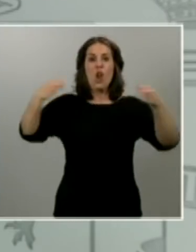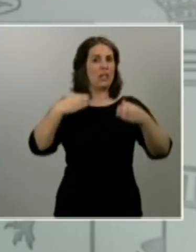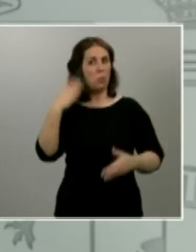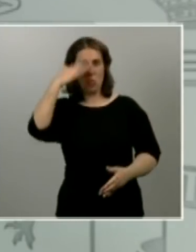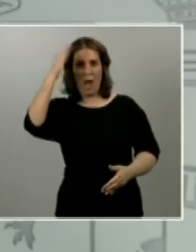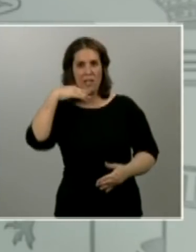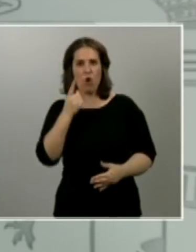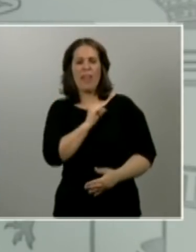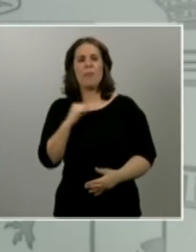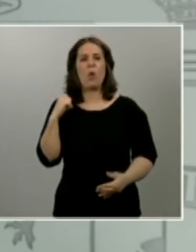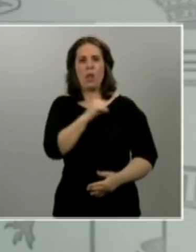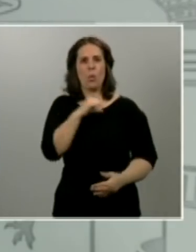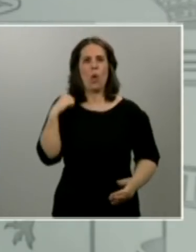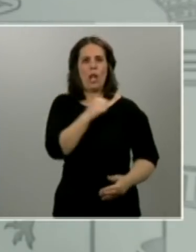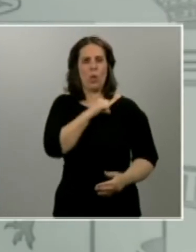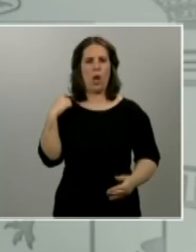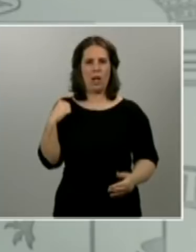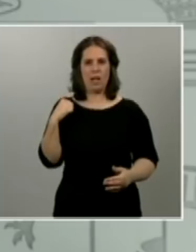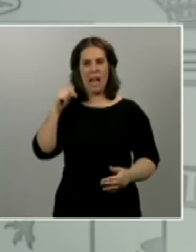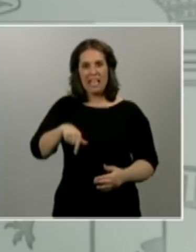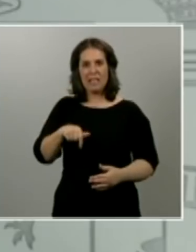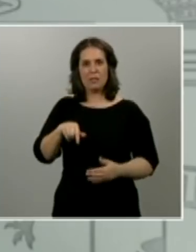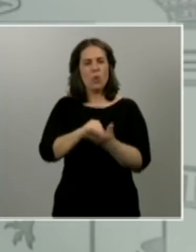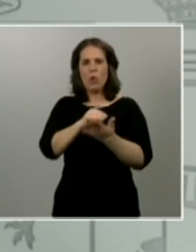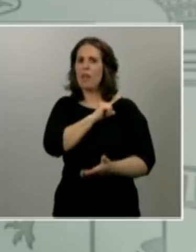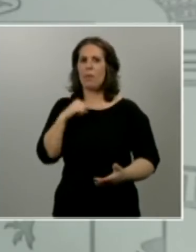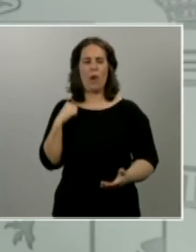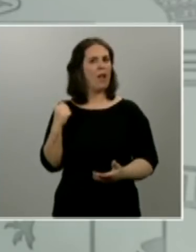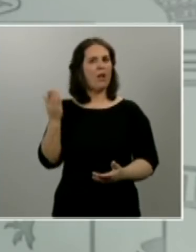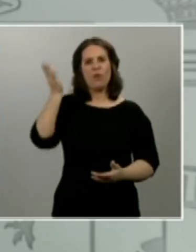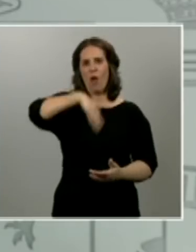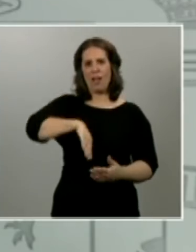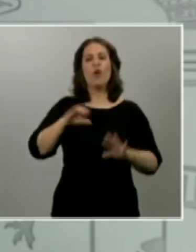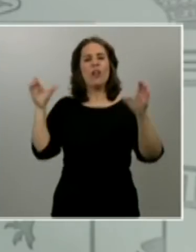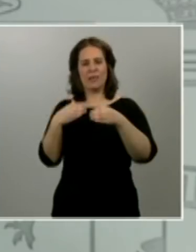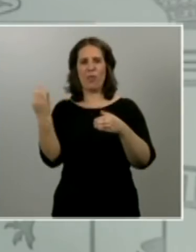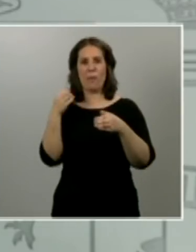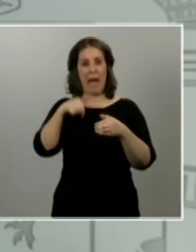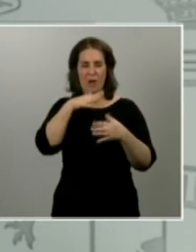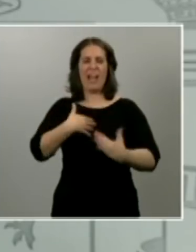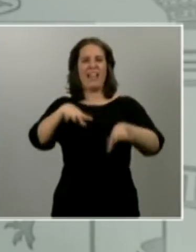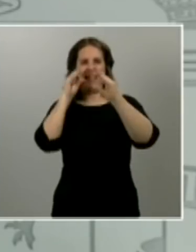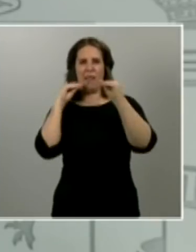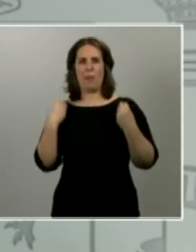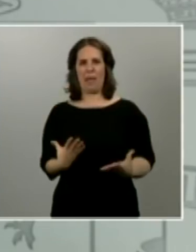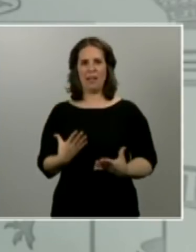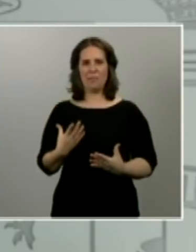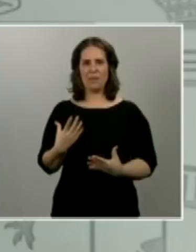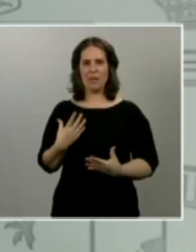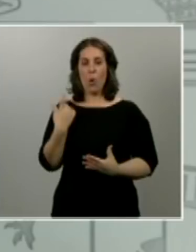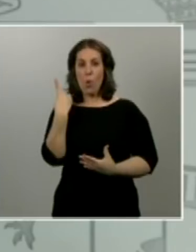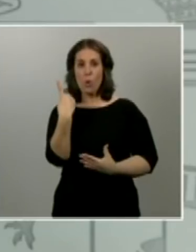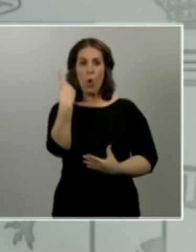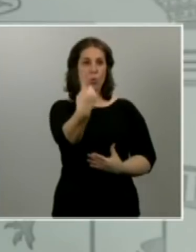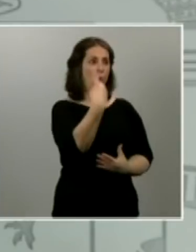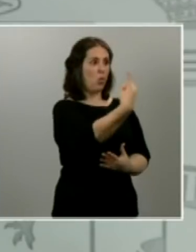que no hay salida egoísta ni solución individual eso también lo podemos comprender que somos débiles por separado pero nuestra